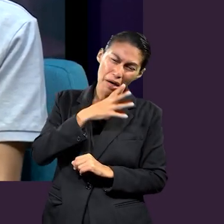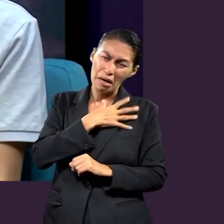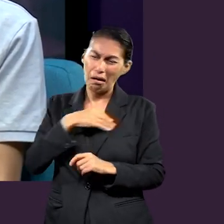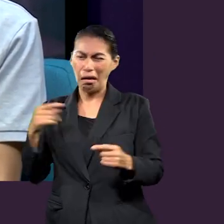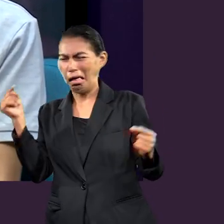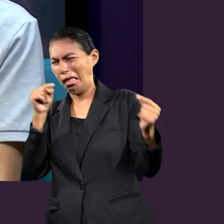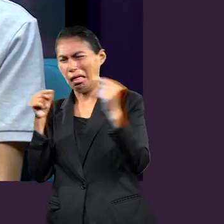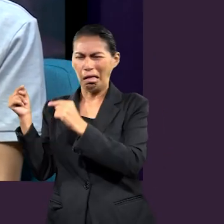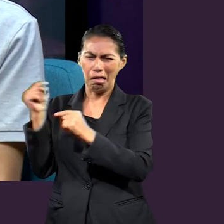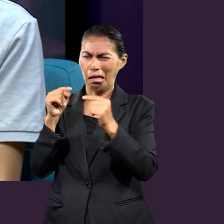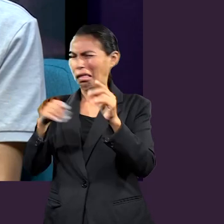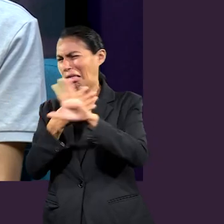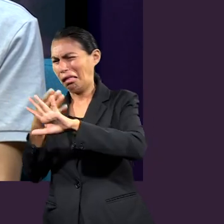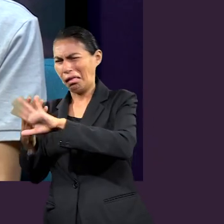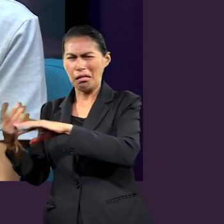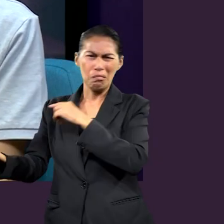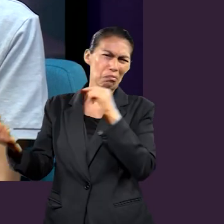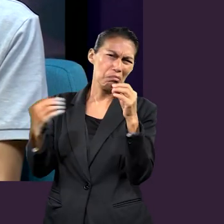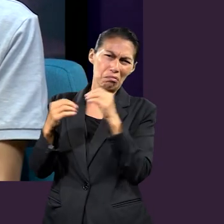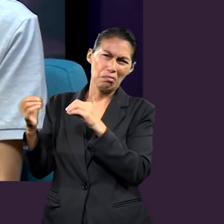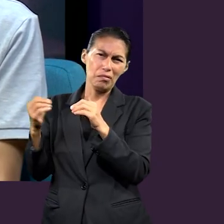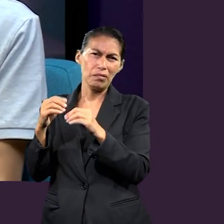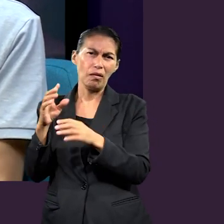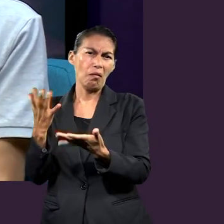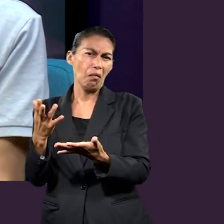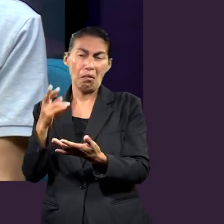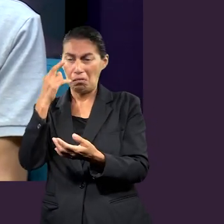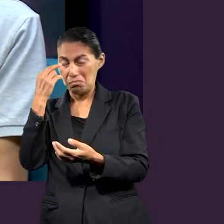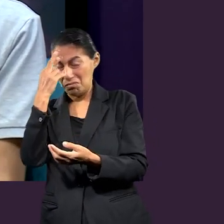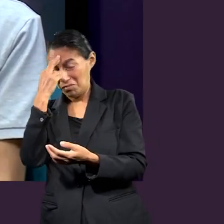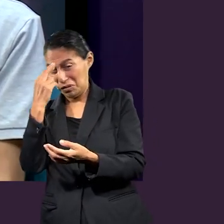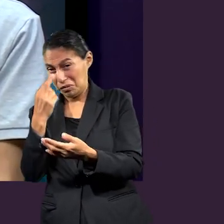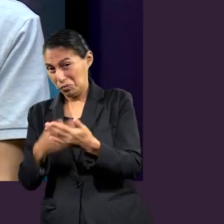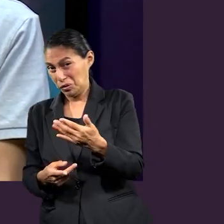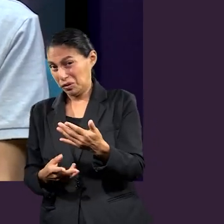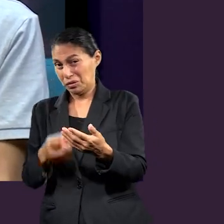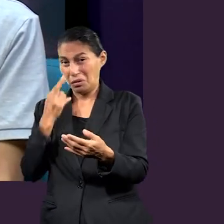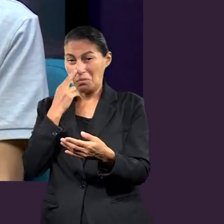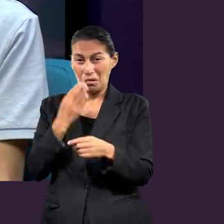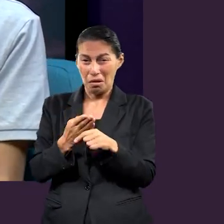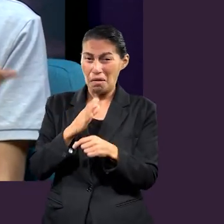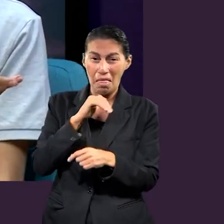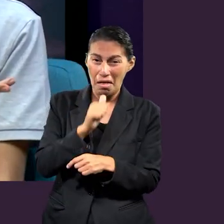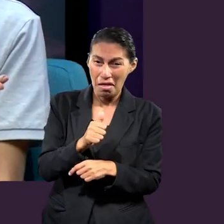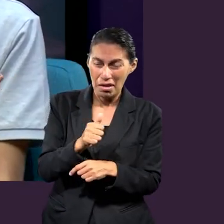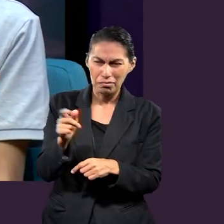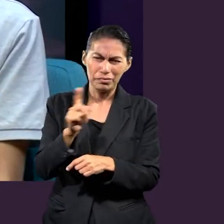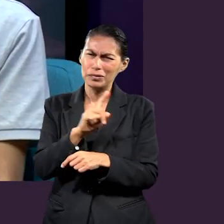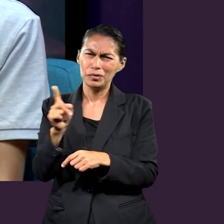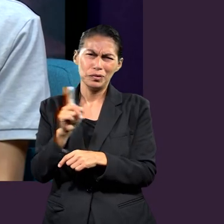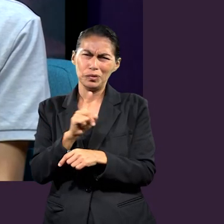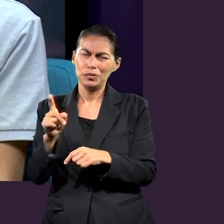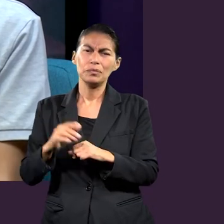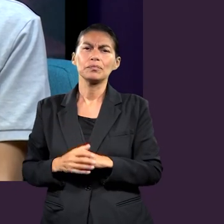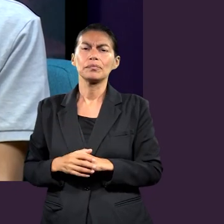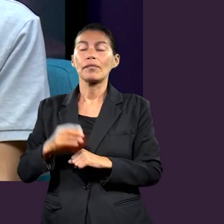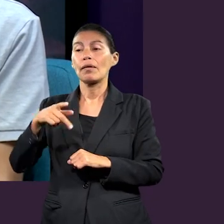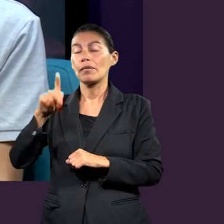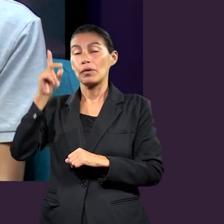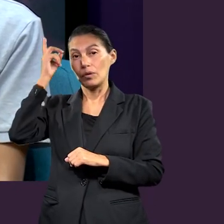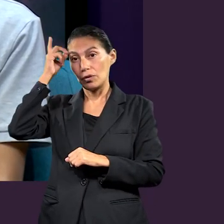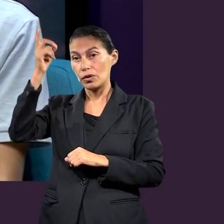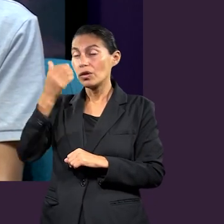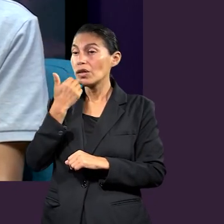nunca estuvo, pues, pensar de que las relaciones familiares se rompieran, de que los padres fueran